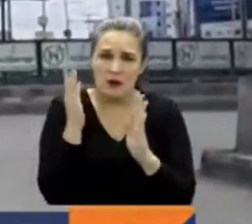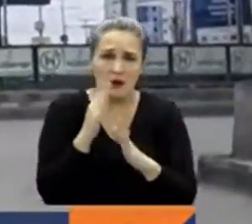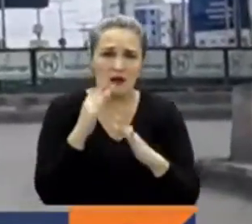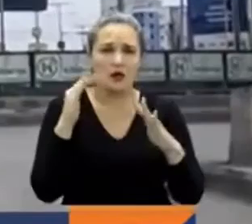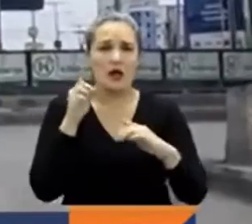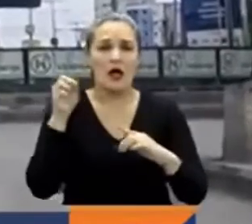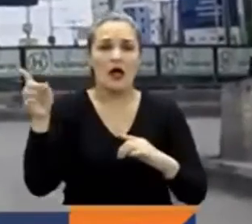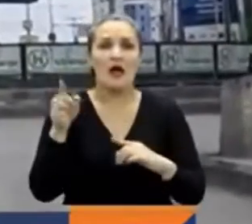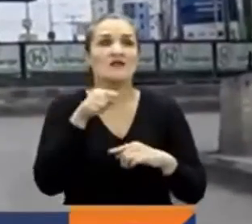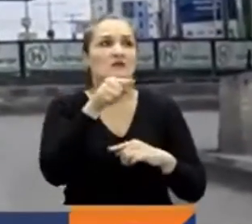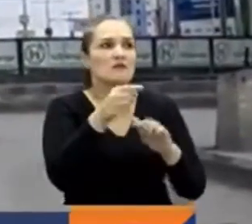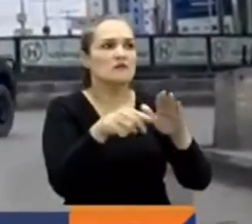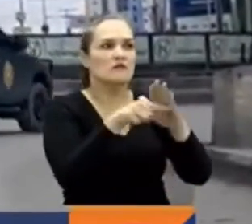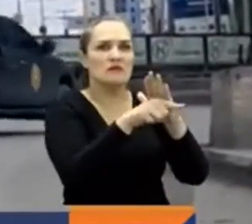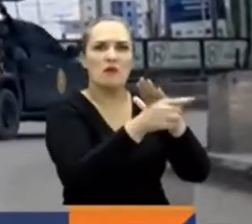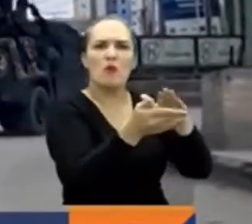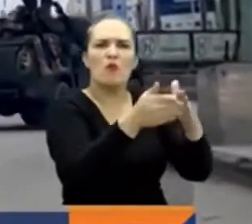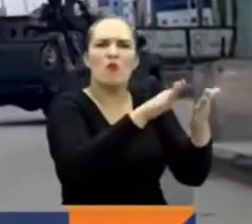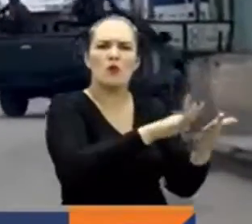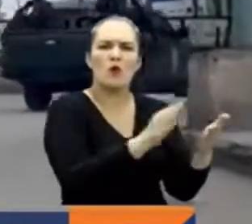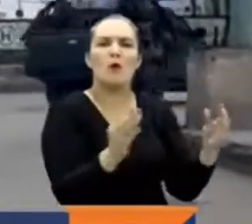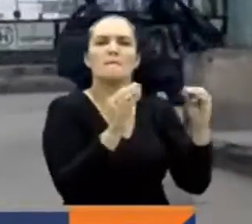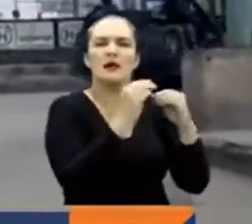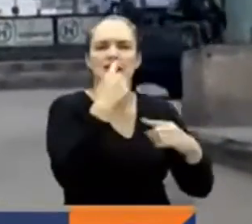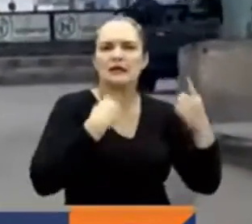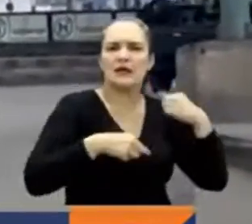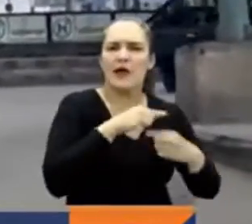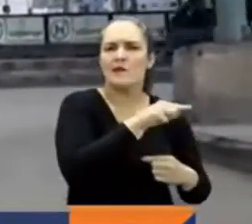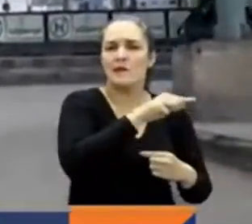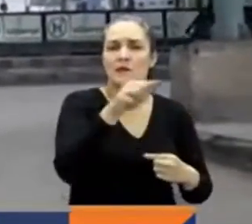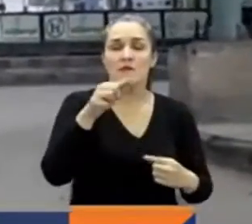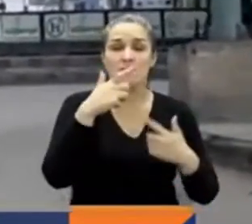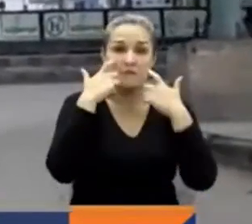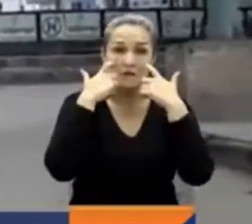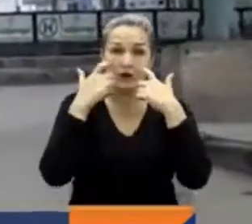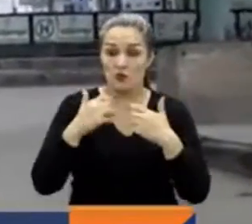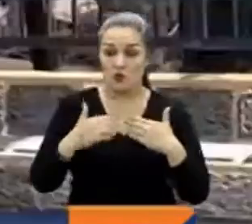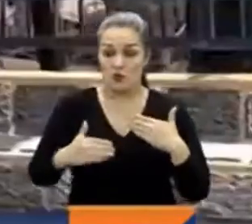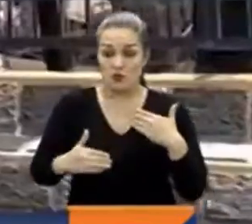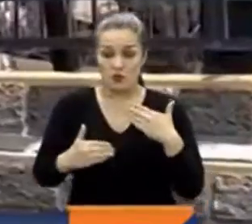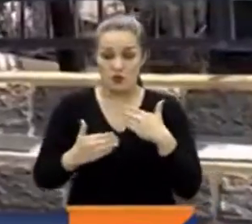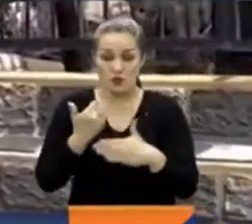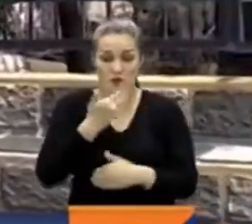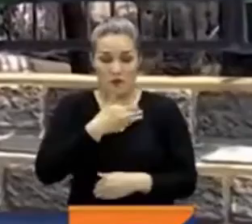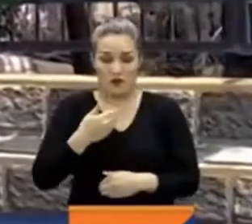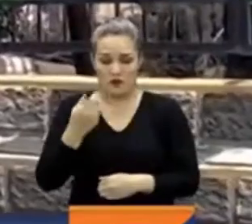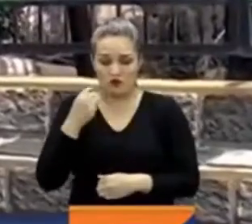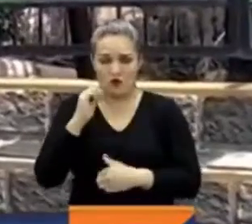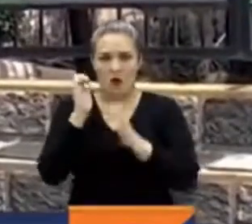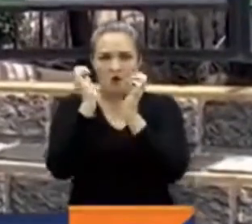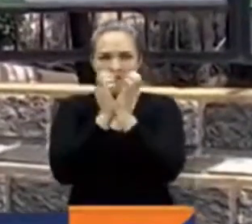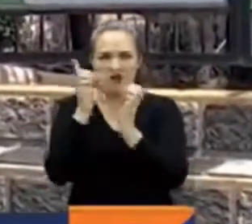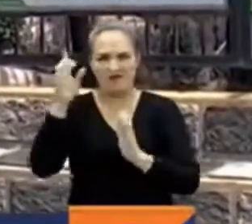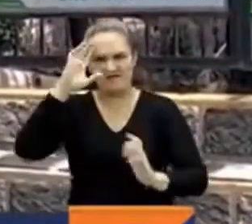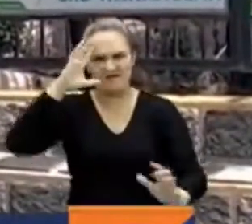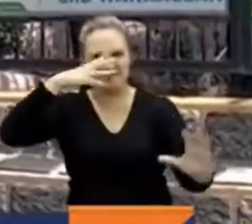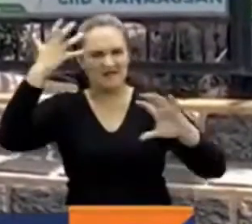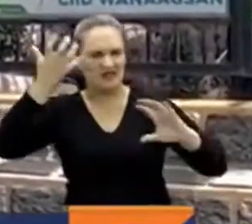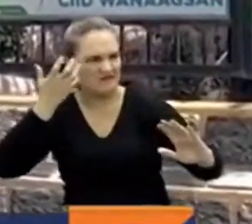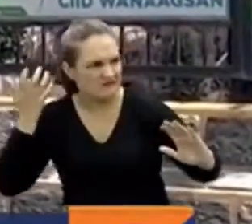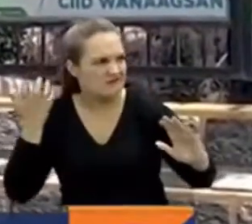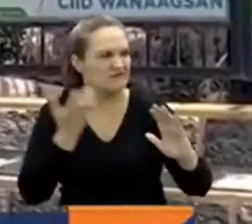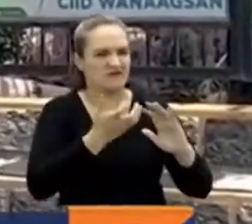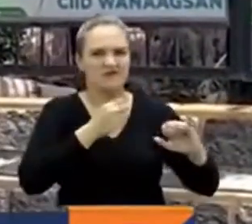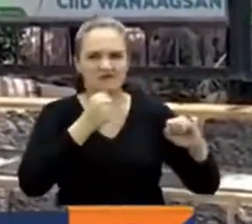heridas. Este es el ataque más grave en la capital somalí desde la elección del nuevo presidente en mayo. Y vuelve a volcar la atención sobre